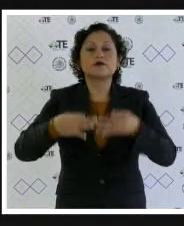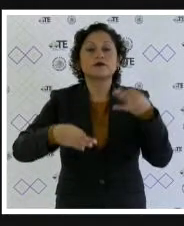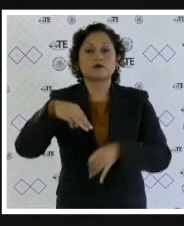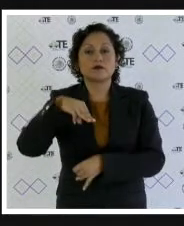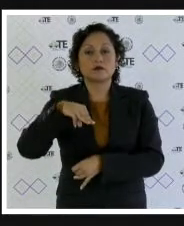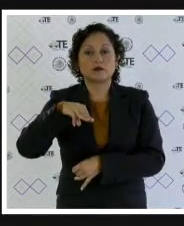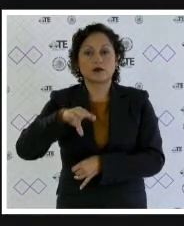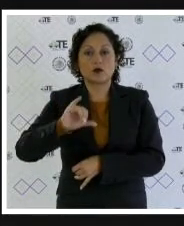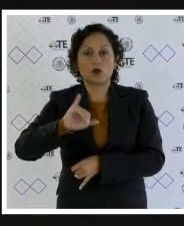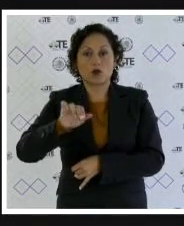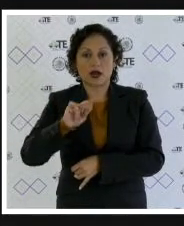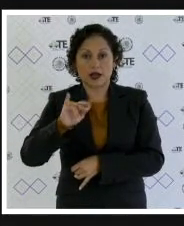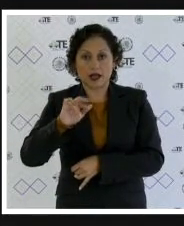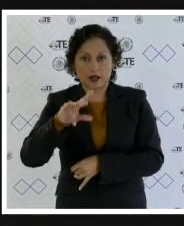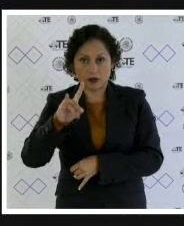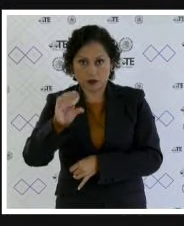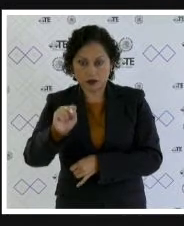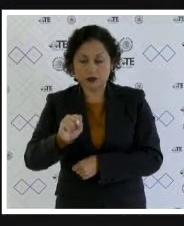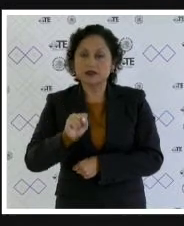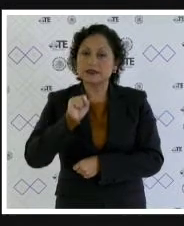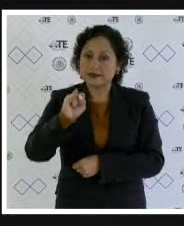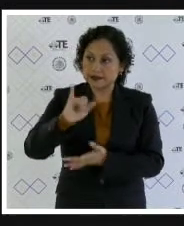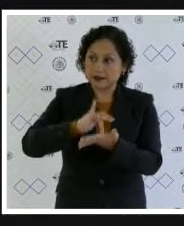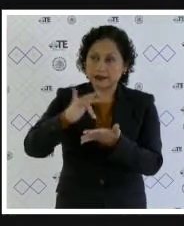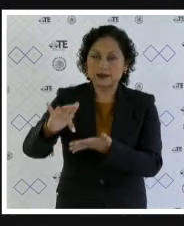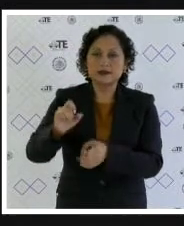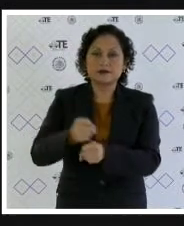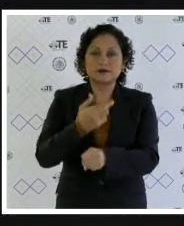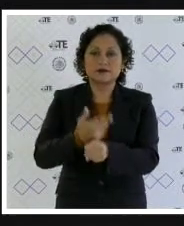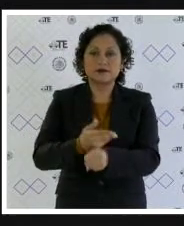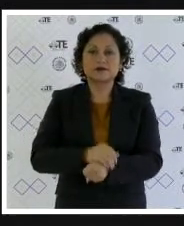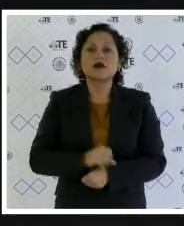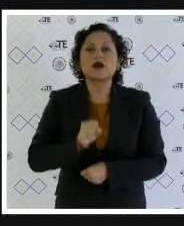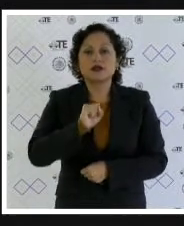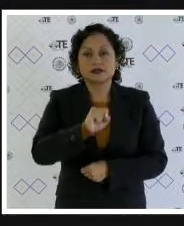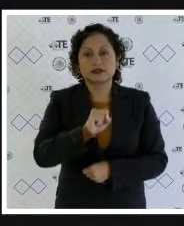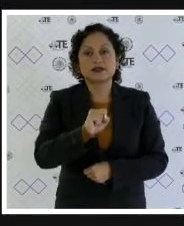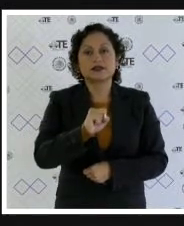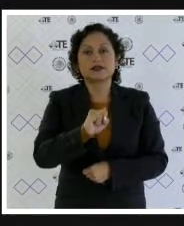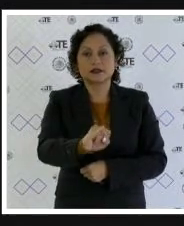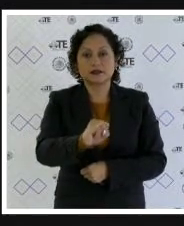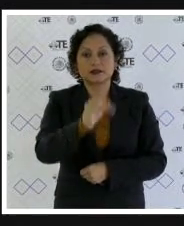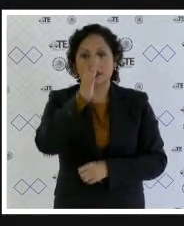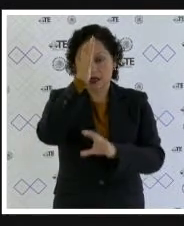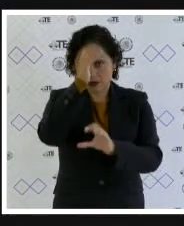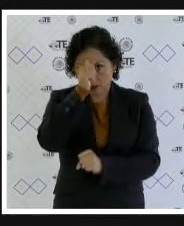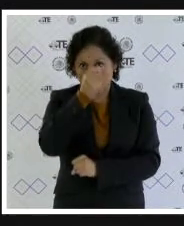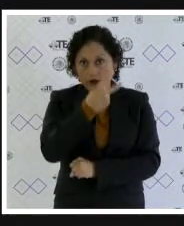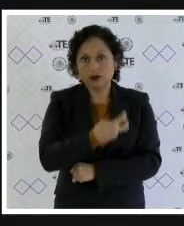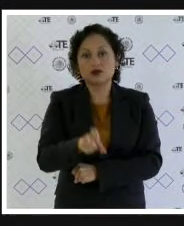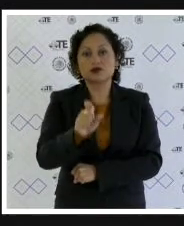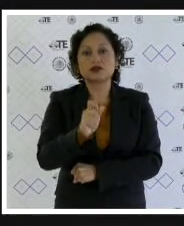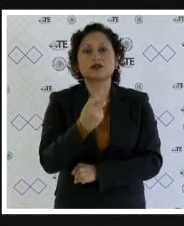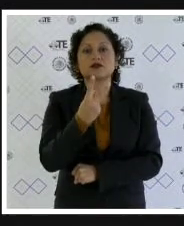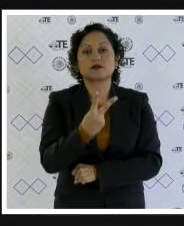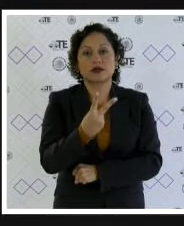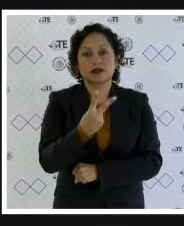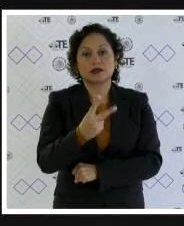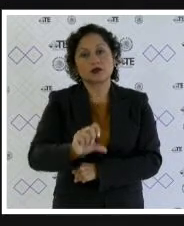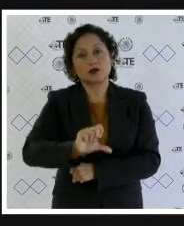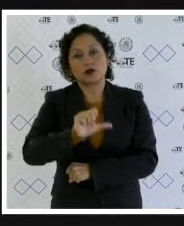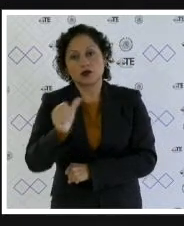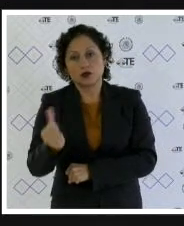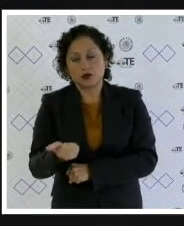gracias secretario a favor de los proyectos de juicios electorales doscientos veintidós así como del